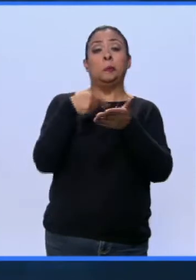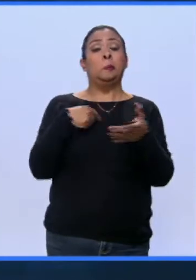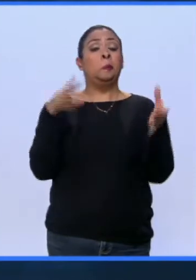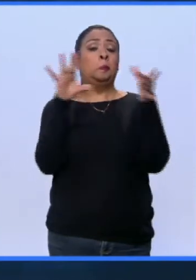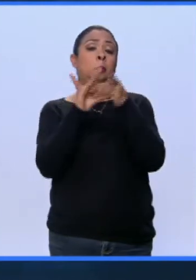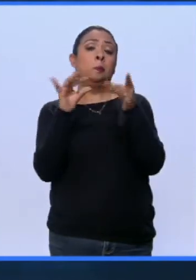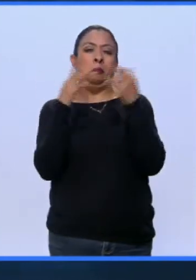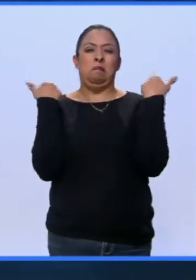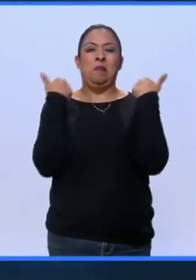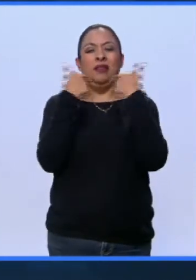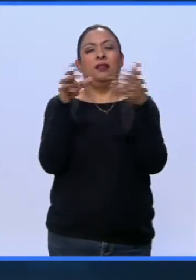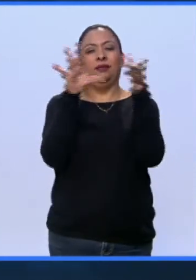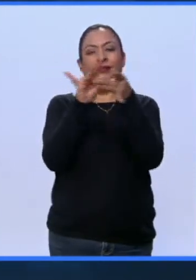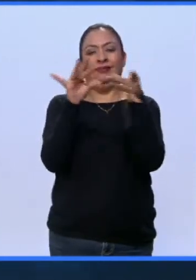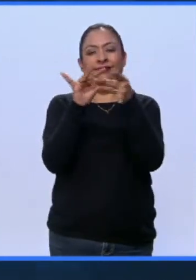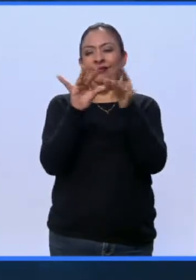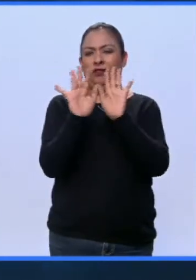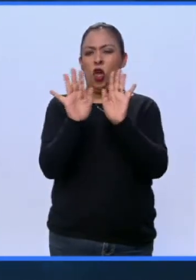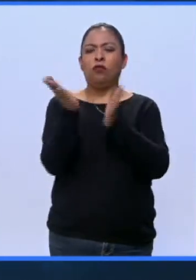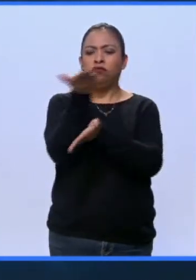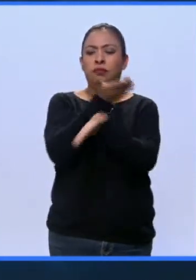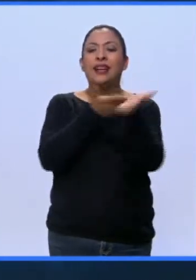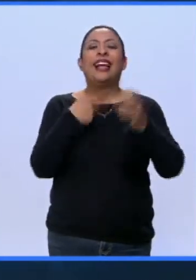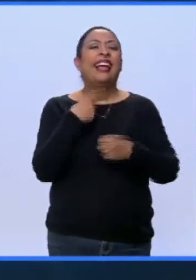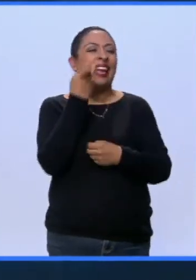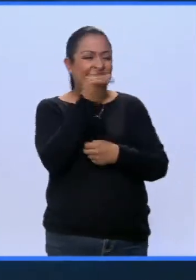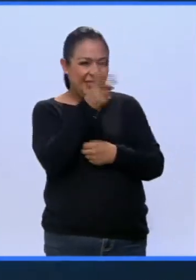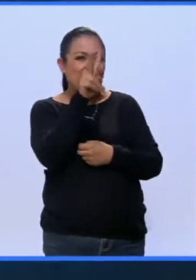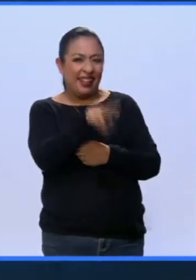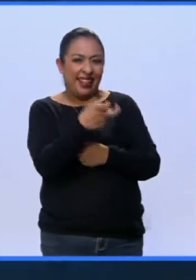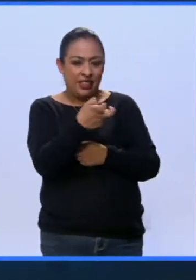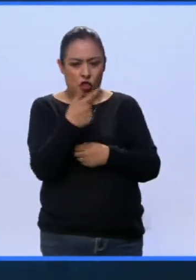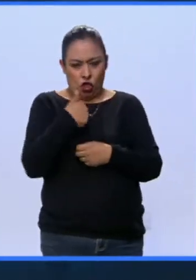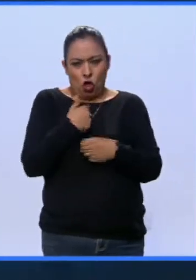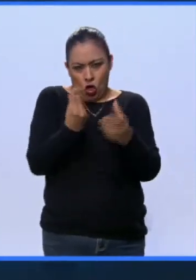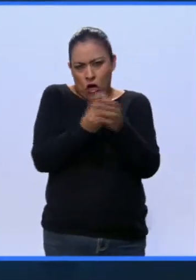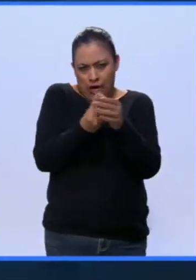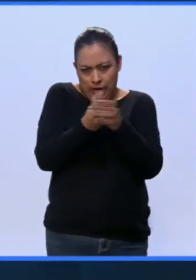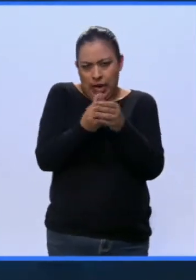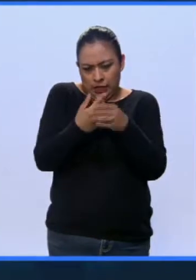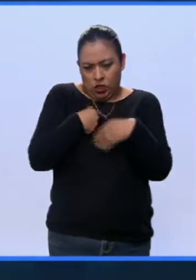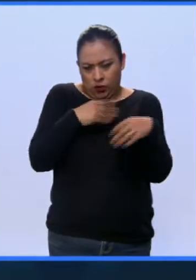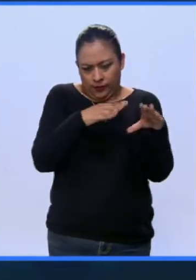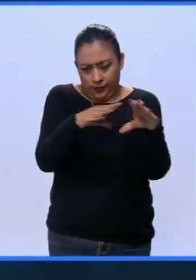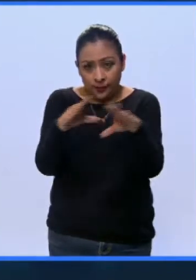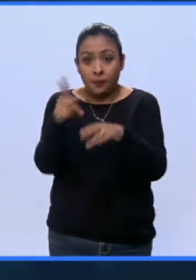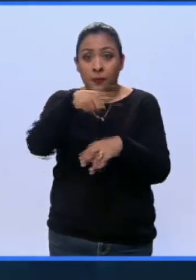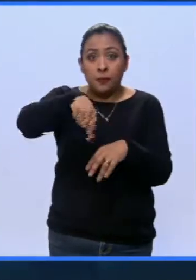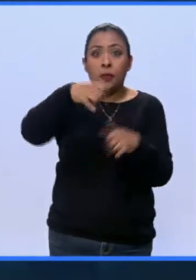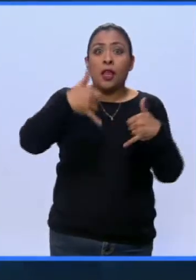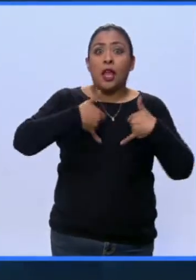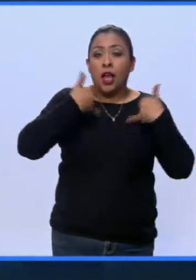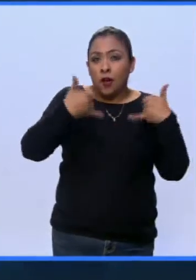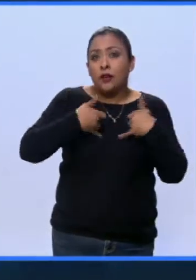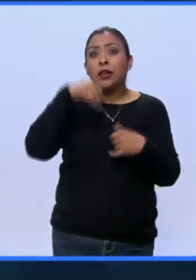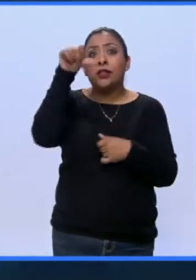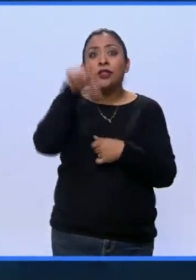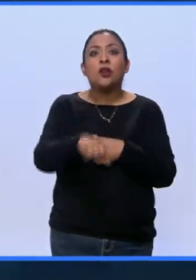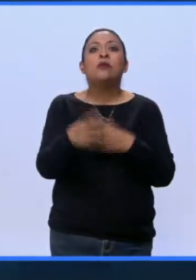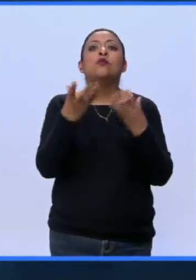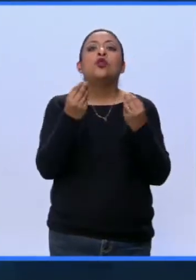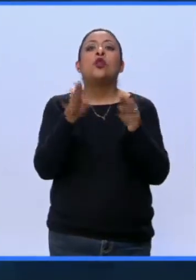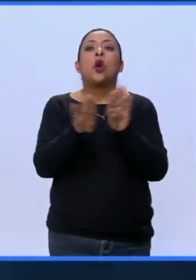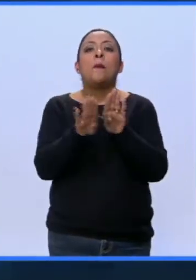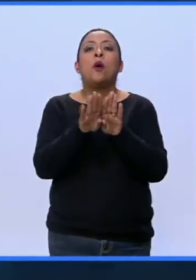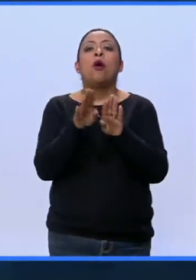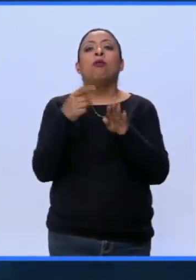dando una clase, ¿no? Sí, esa es la idea y es cada vez más así. Yo doy clases también, entonces los chavos hoy en día es mucho